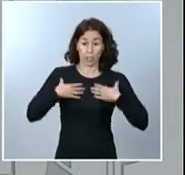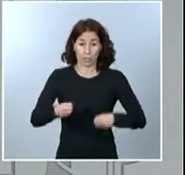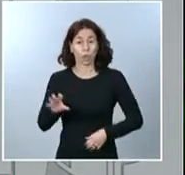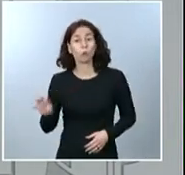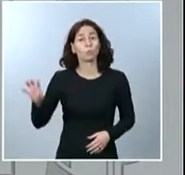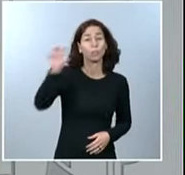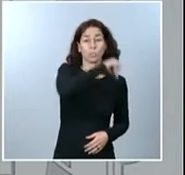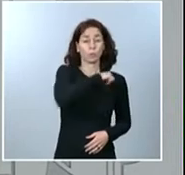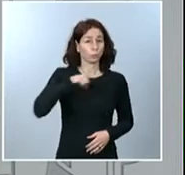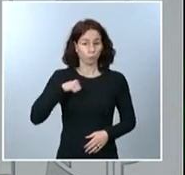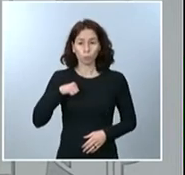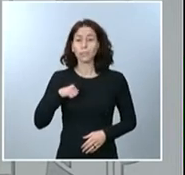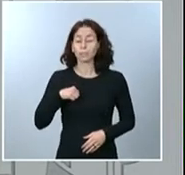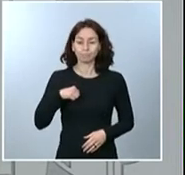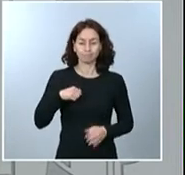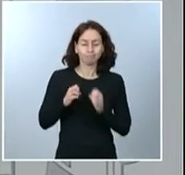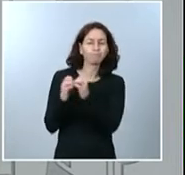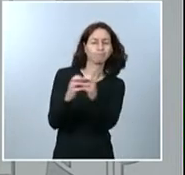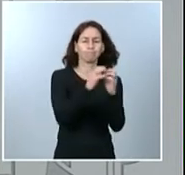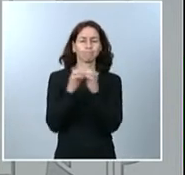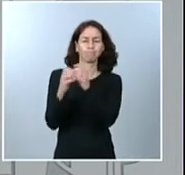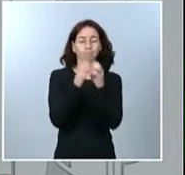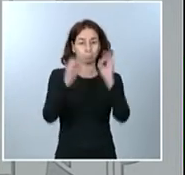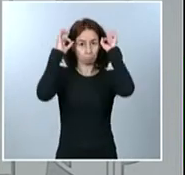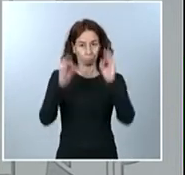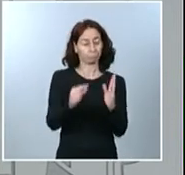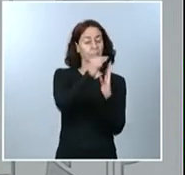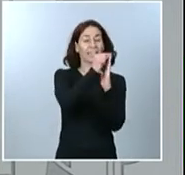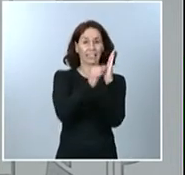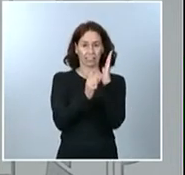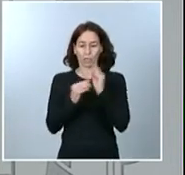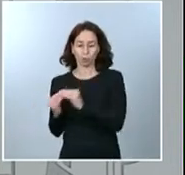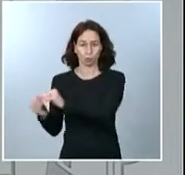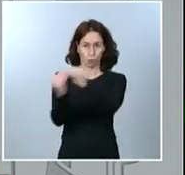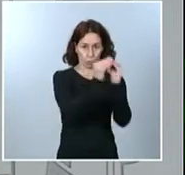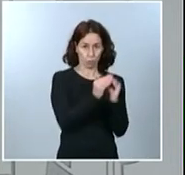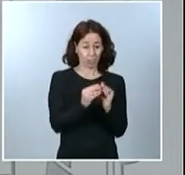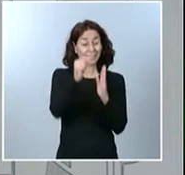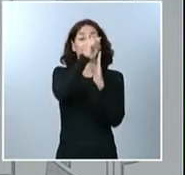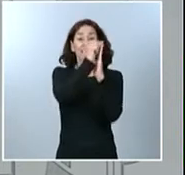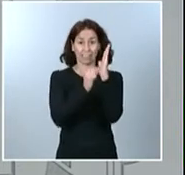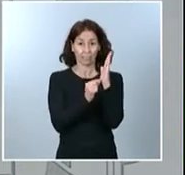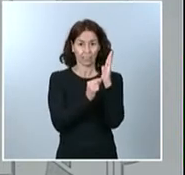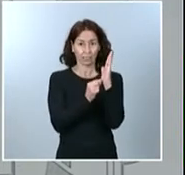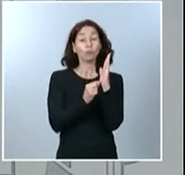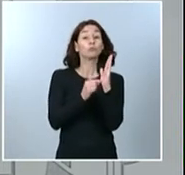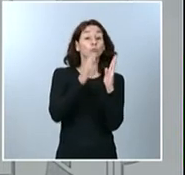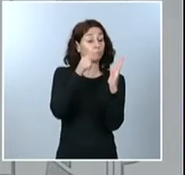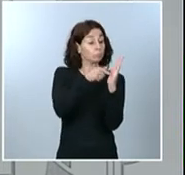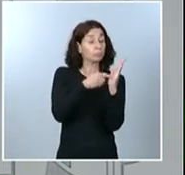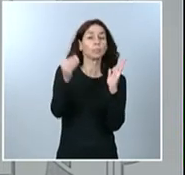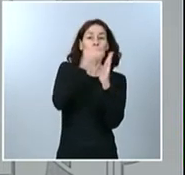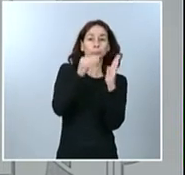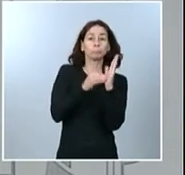criterios comunes para afrontar la emergencia sanitaria. Criterios que tienen su sustento en las recomendaciones de la Organización Mundial de la Salud,